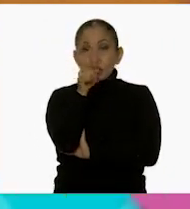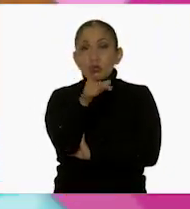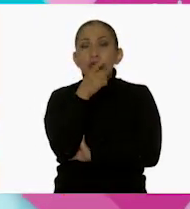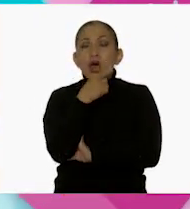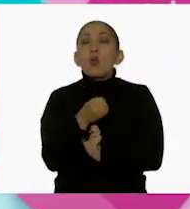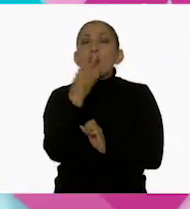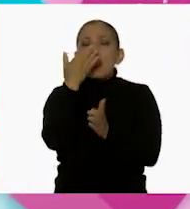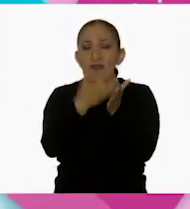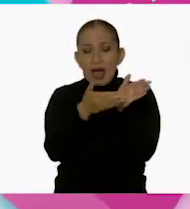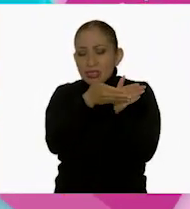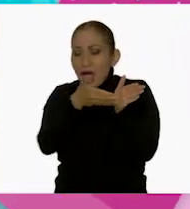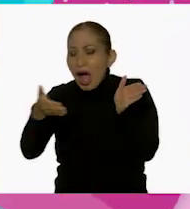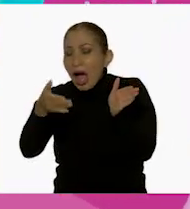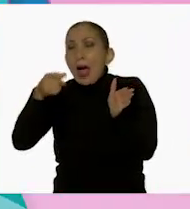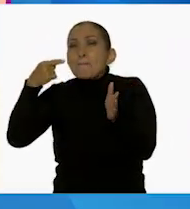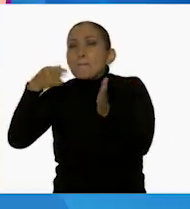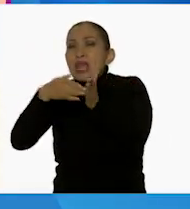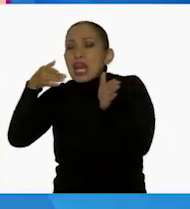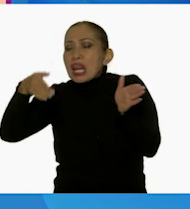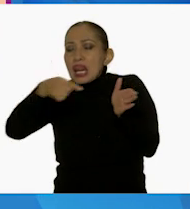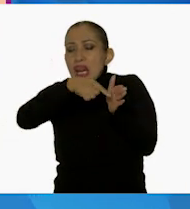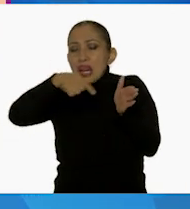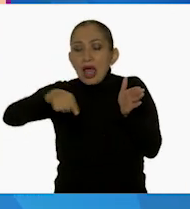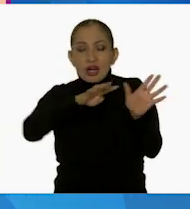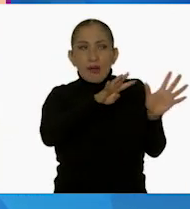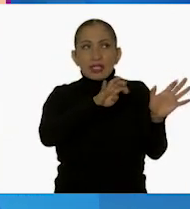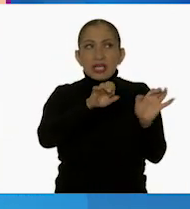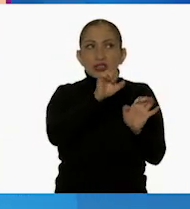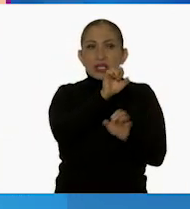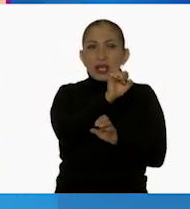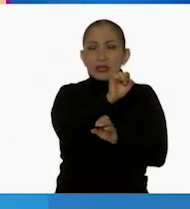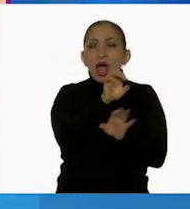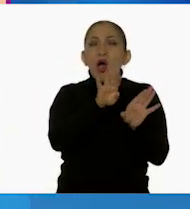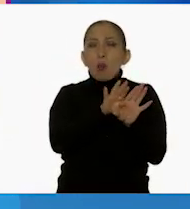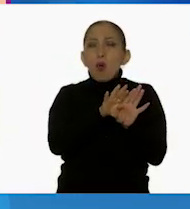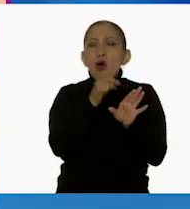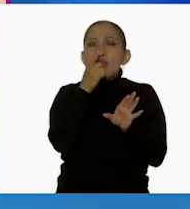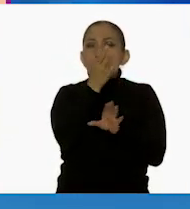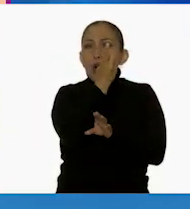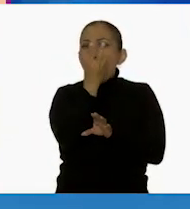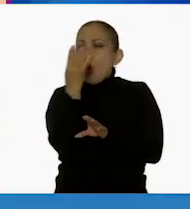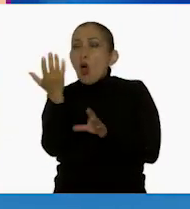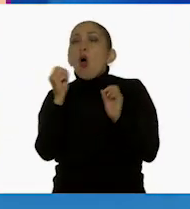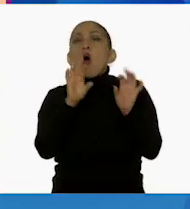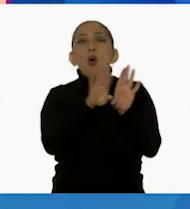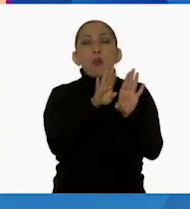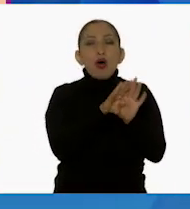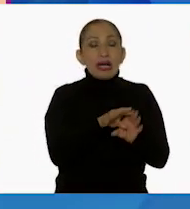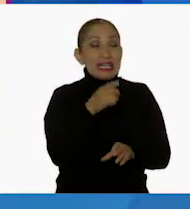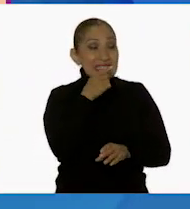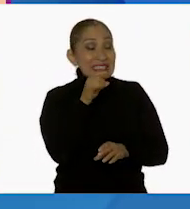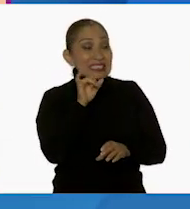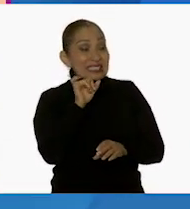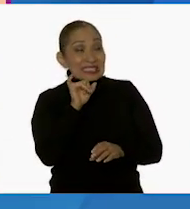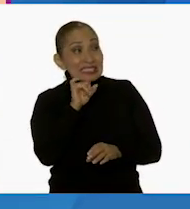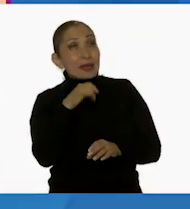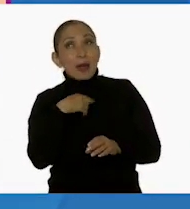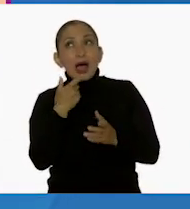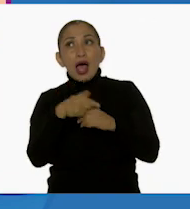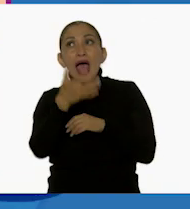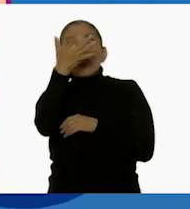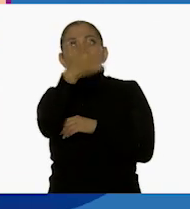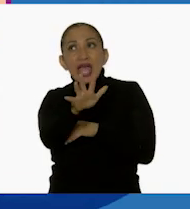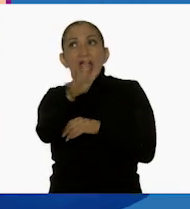decirme cuánto le falta para mí. 960. ¿Te acuerdas cómo se tenía que contar, Tino? Sí, vamos a contar por